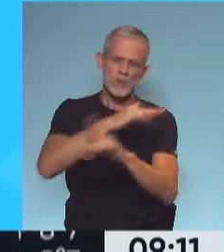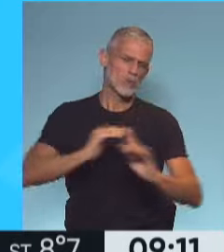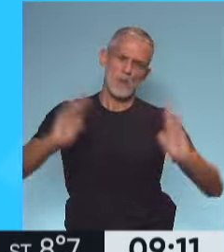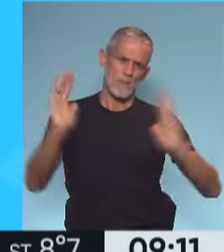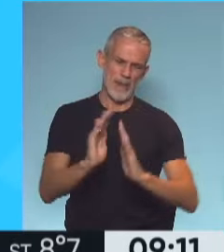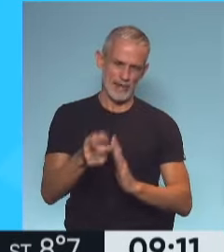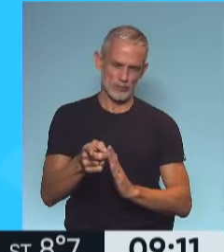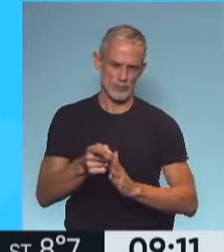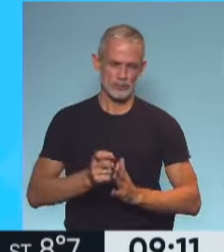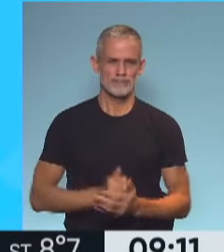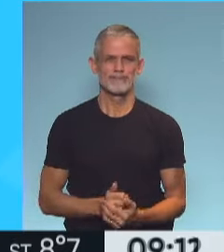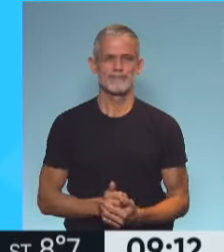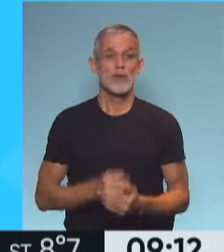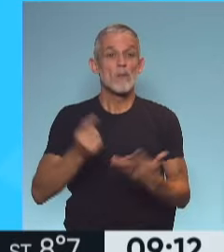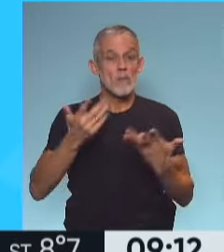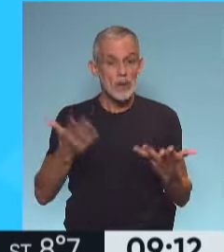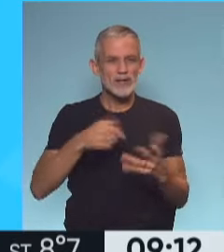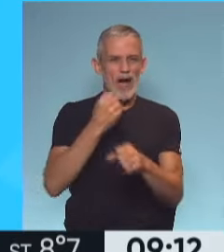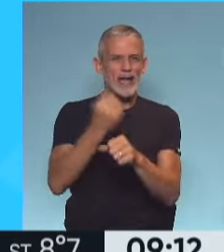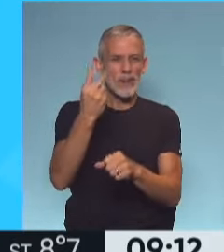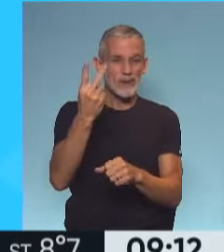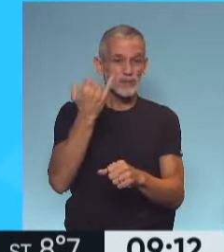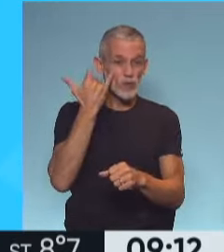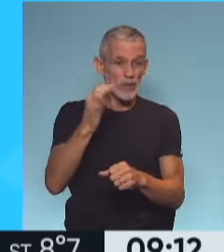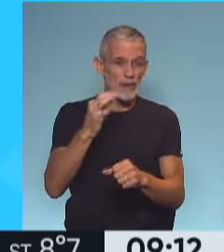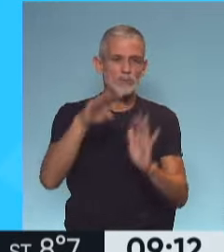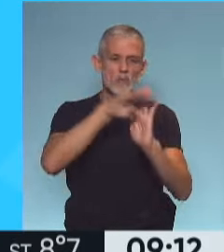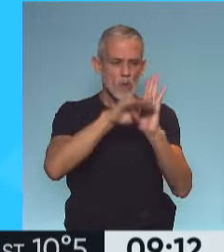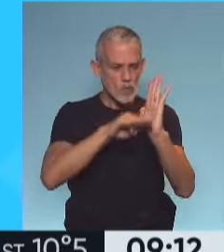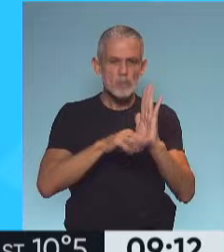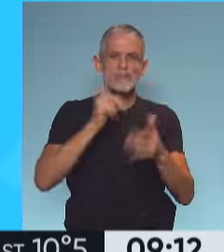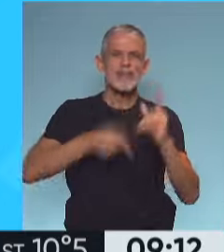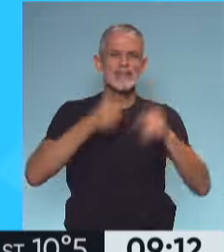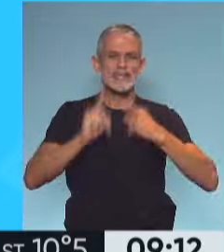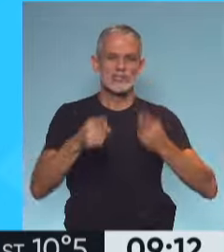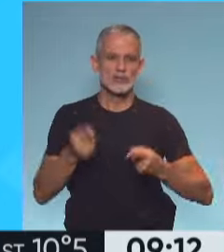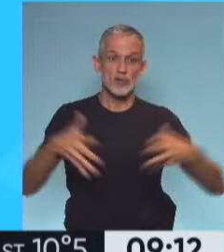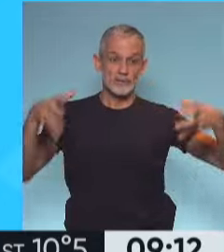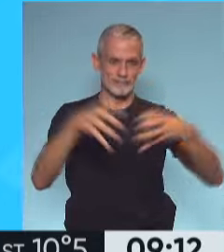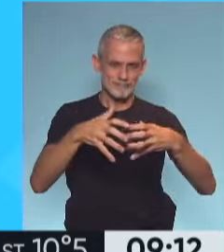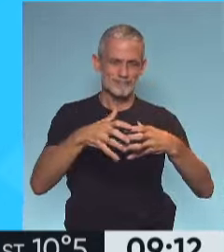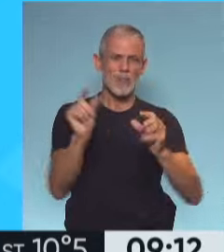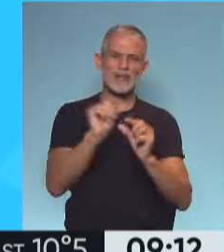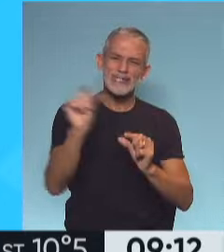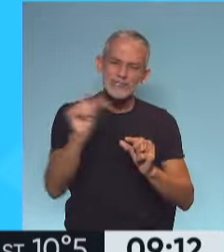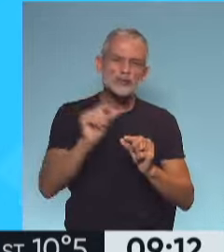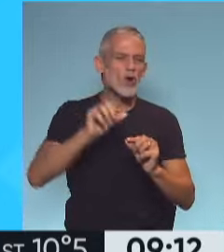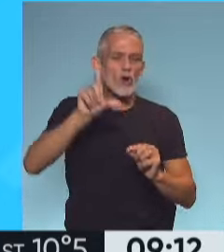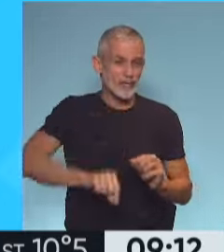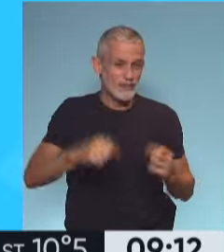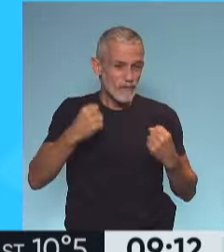de personas. Por eso, hasta el 21 de mayo, se tomaron diferentes medidas colectivas, transitorias,